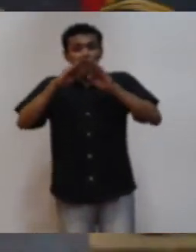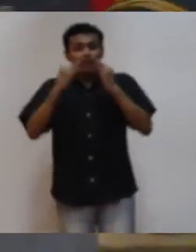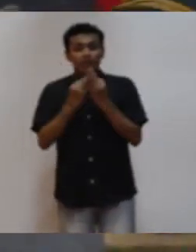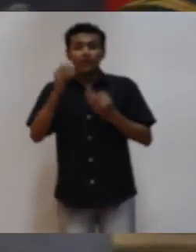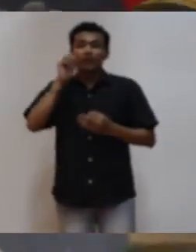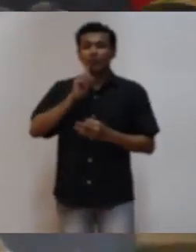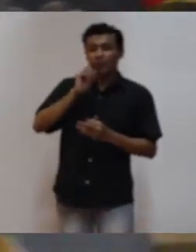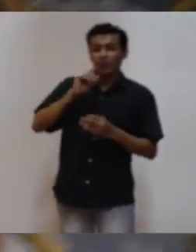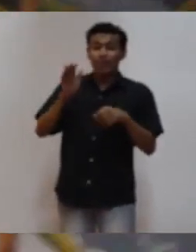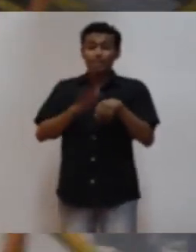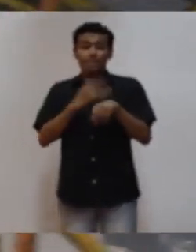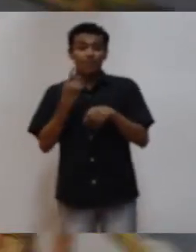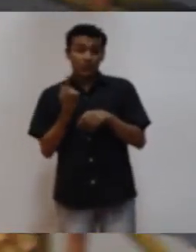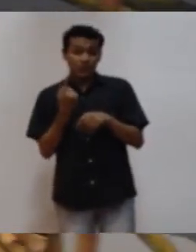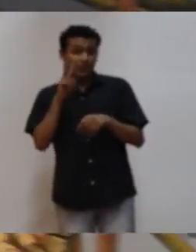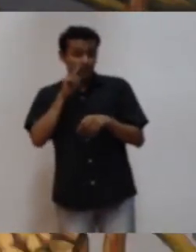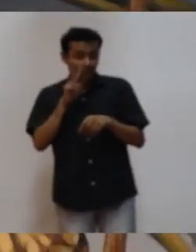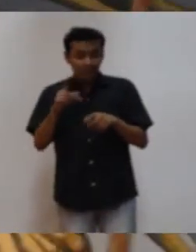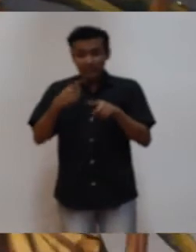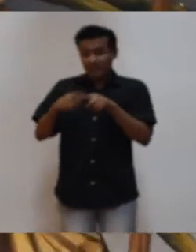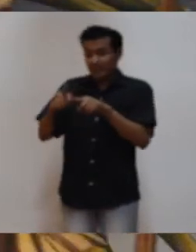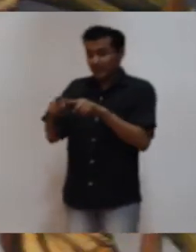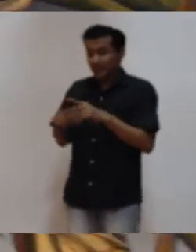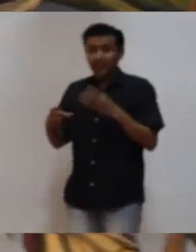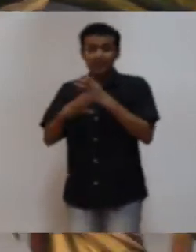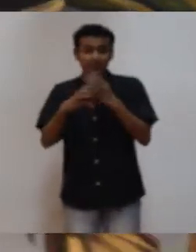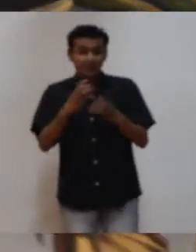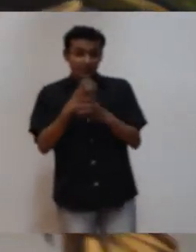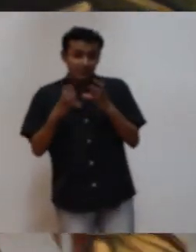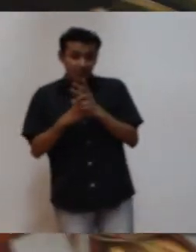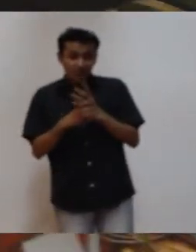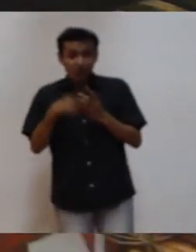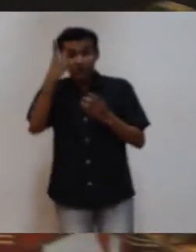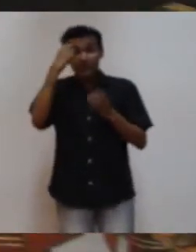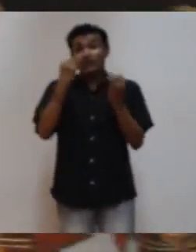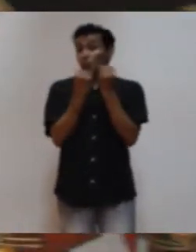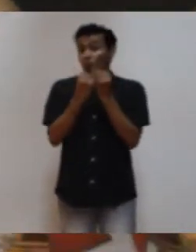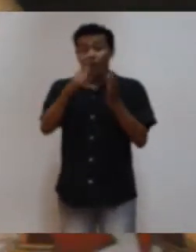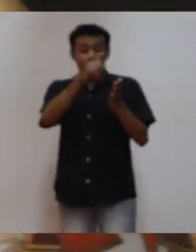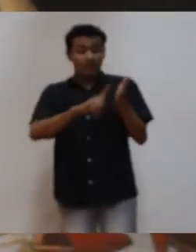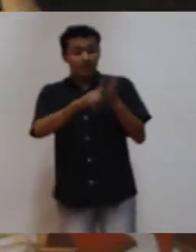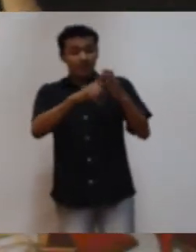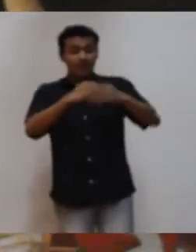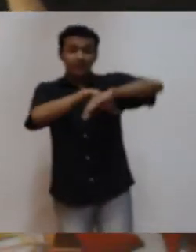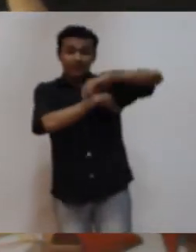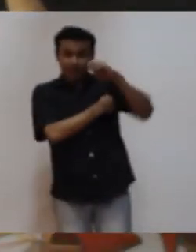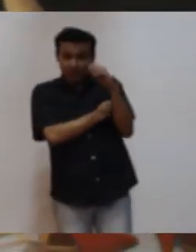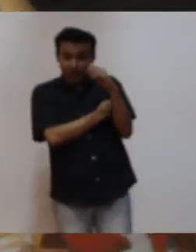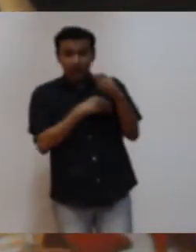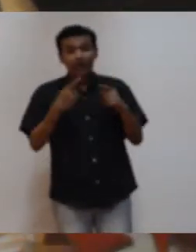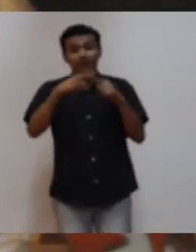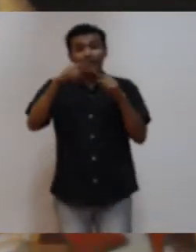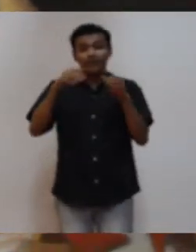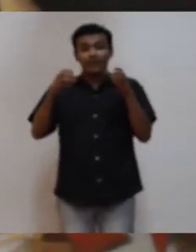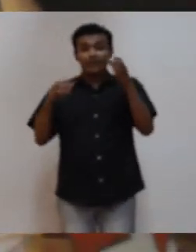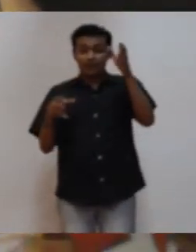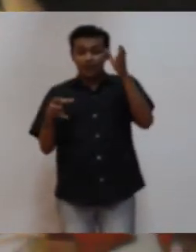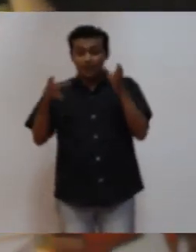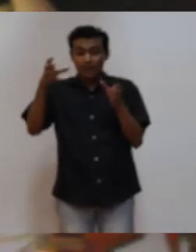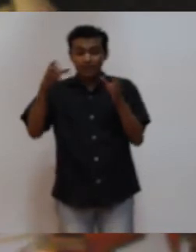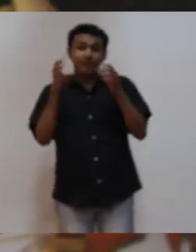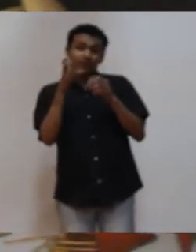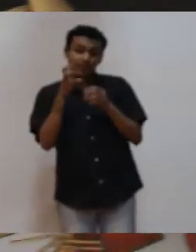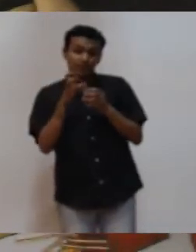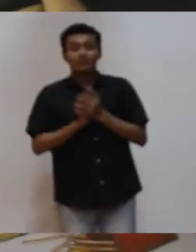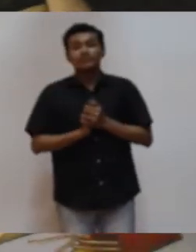instrumentos de medición, por supuesto, la ley bajo el brazo y la balanza en perfecto equilibrio. Sin embargo, del